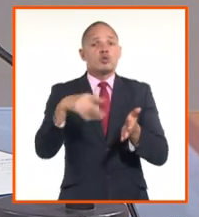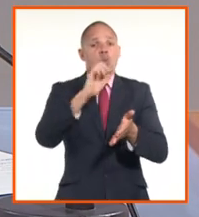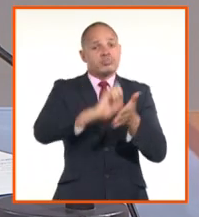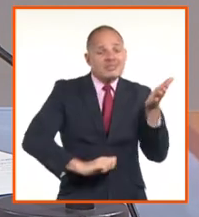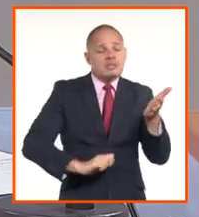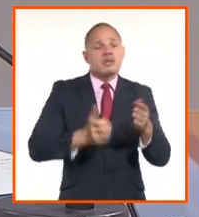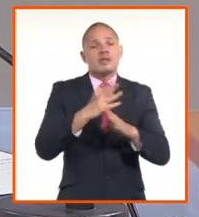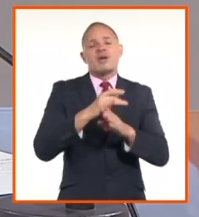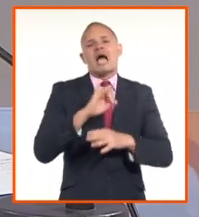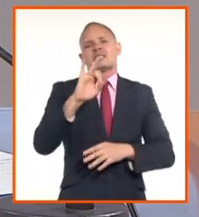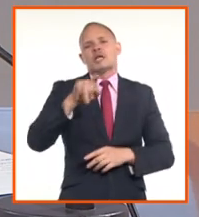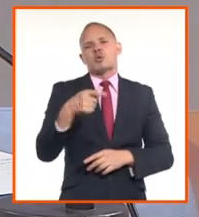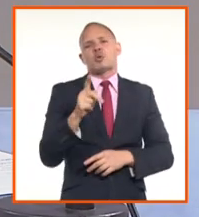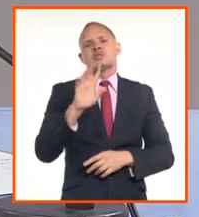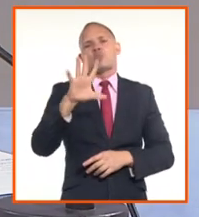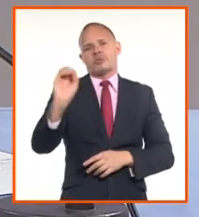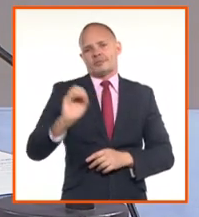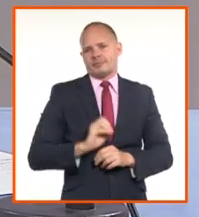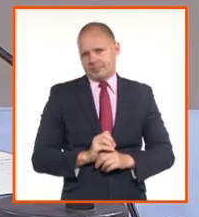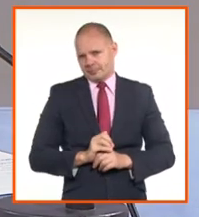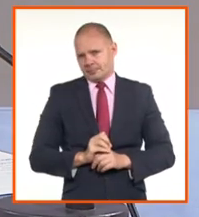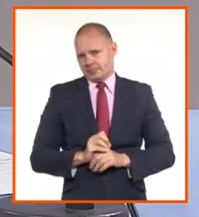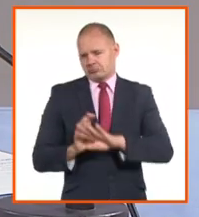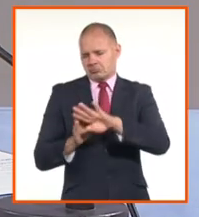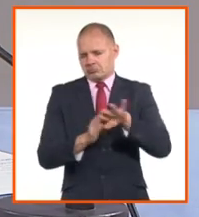el sistema bancario ha diseñado